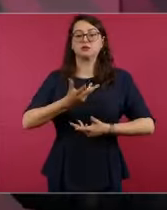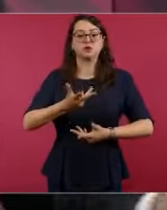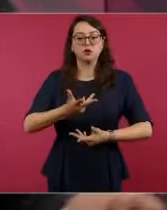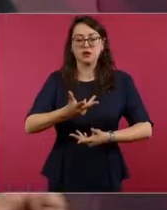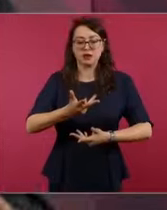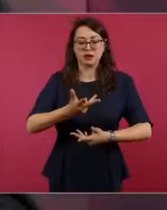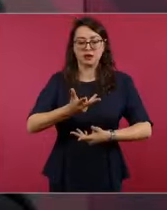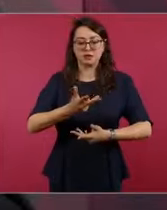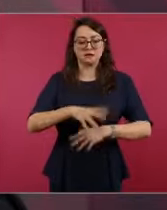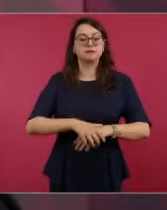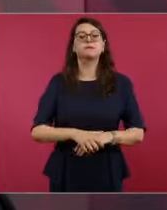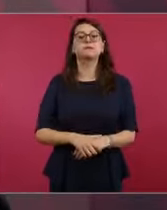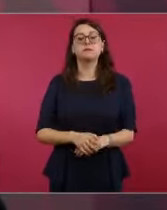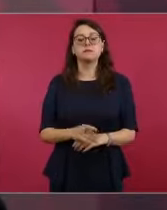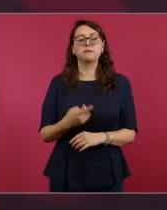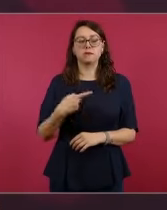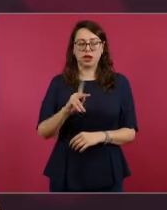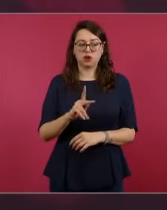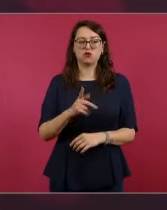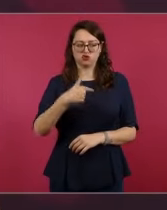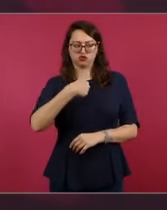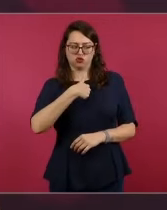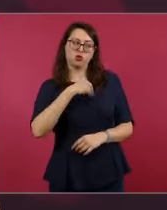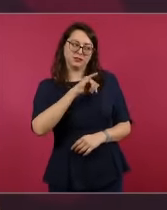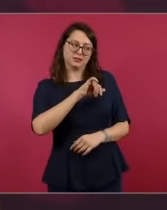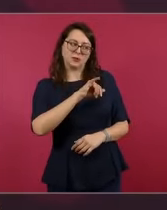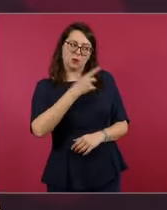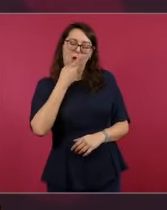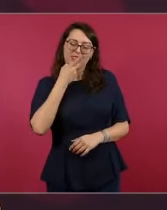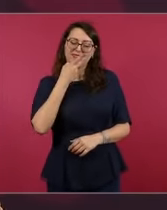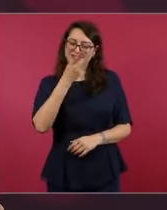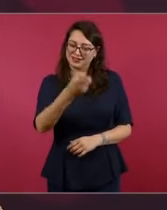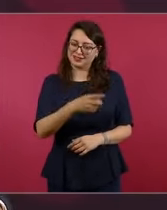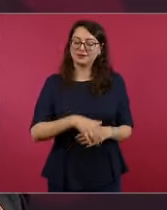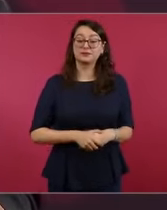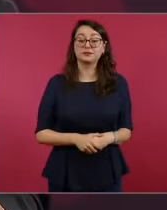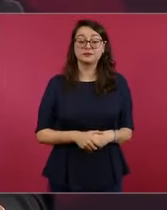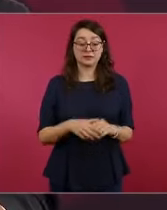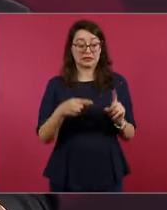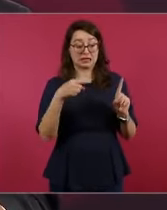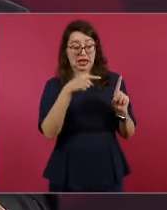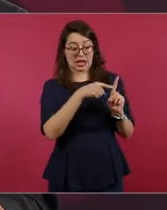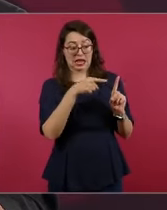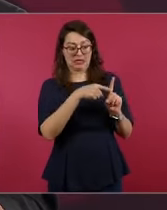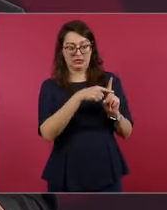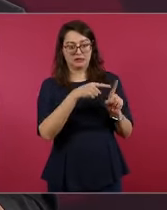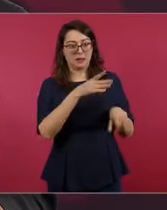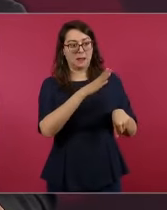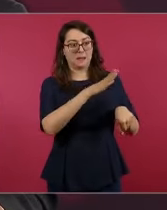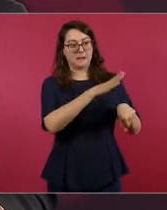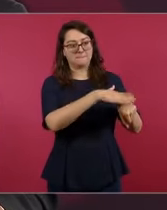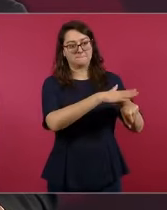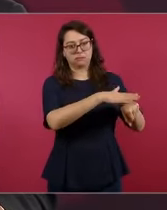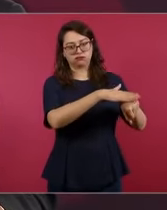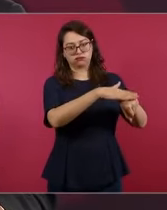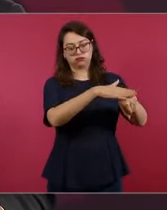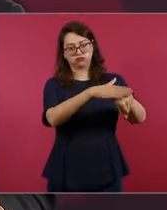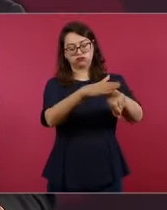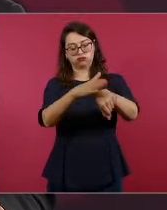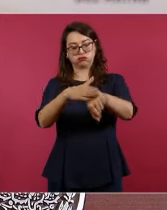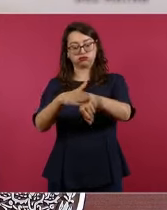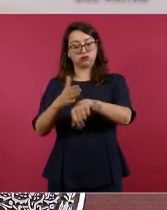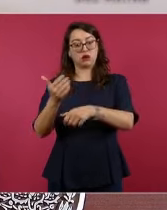convocó a todos los comandantes de región